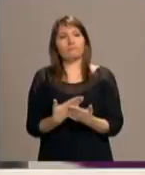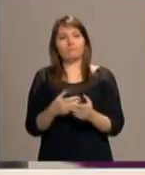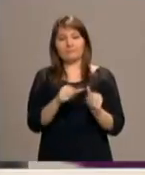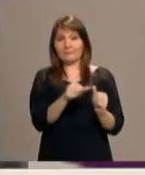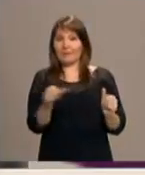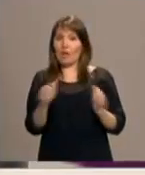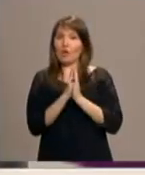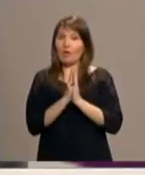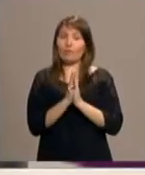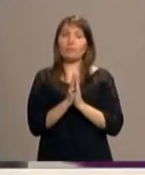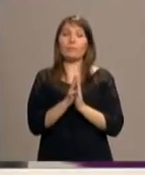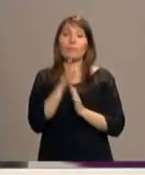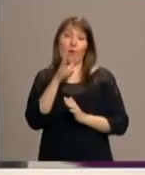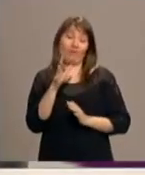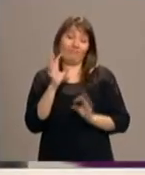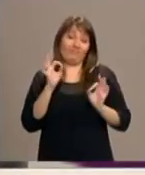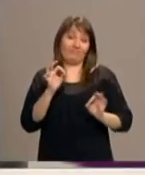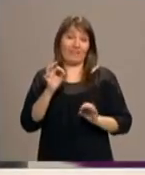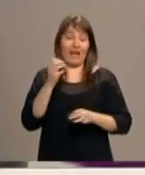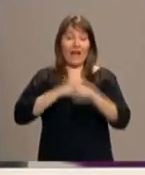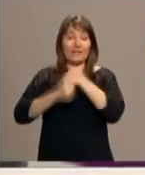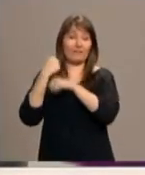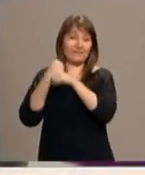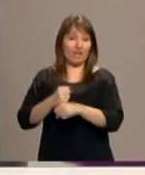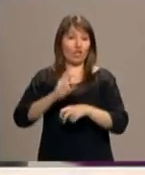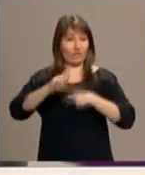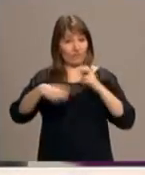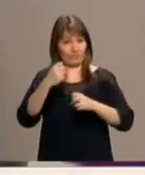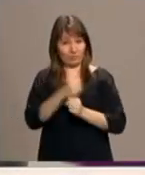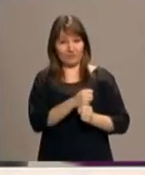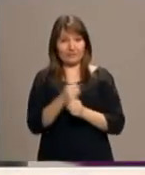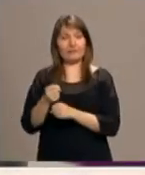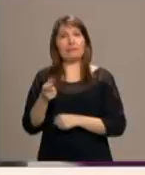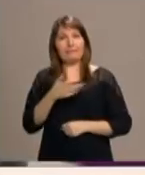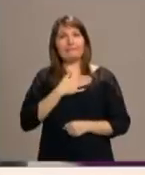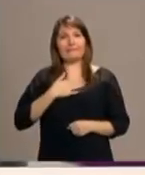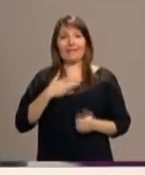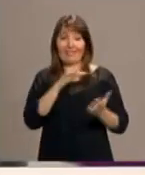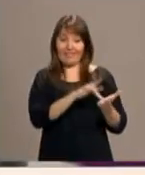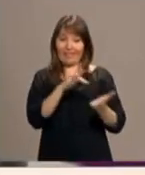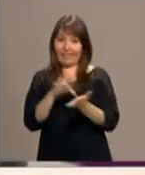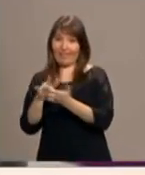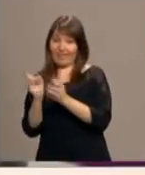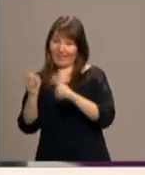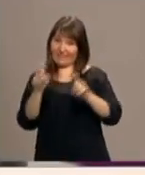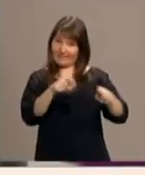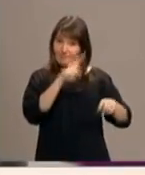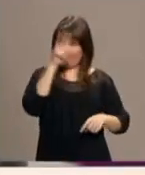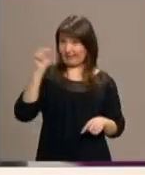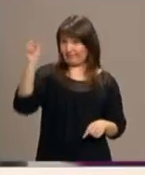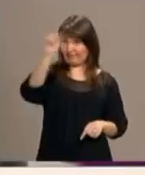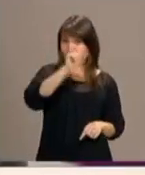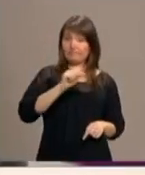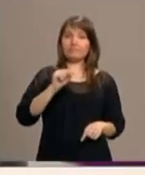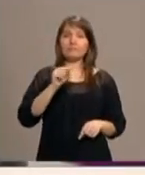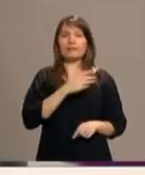cristianos, es el aniversario de la Reforma, pues se ha querido en la programación que hemos hecho de los actos en Madrid, que